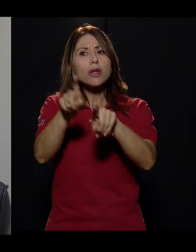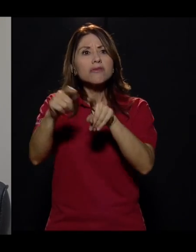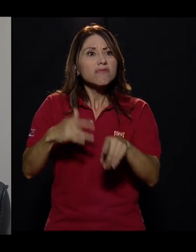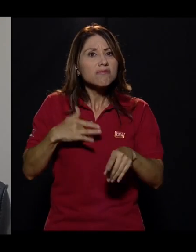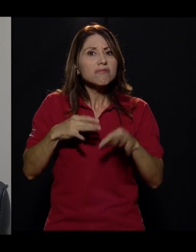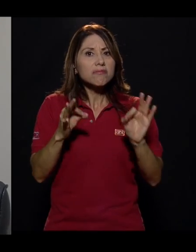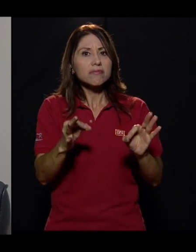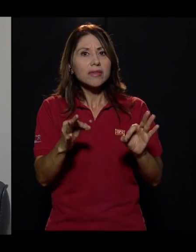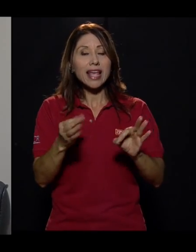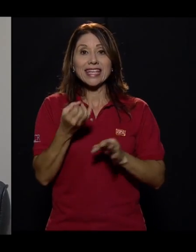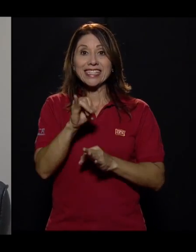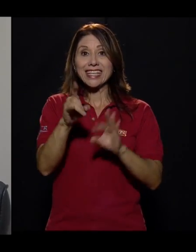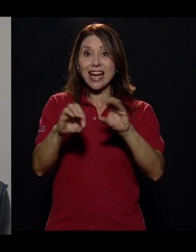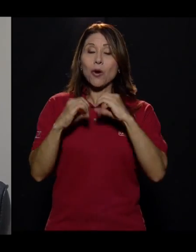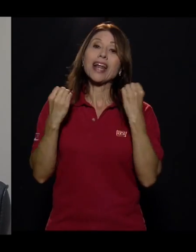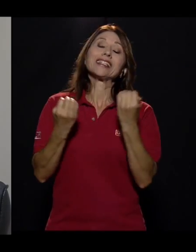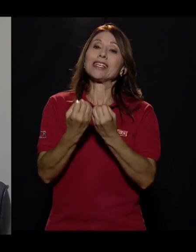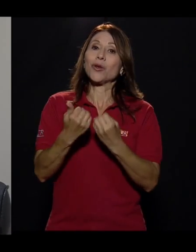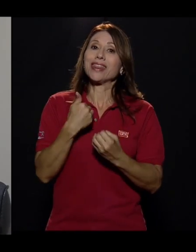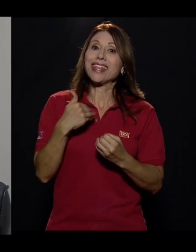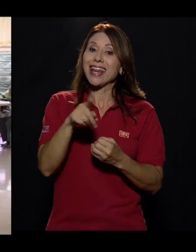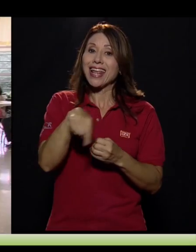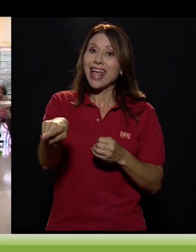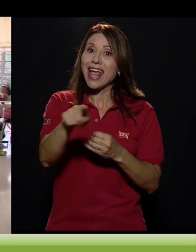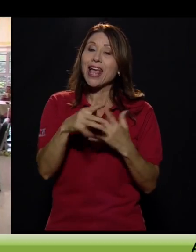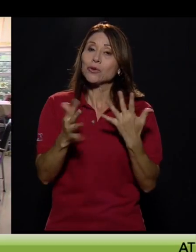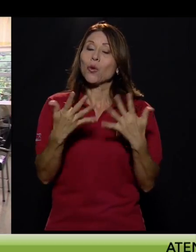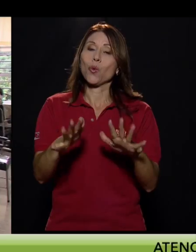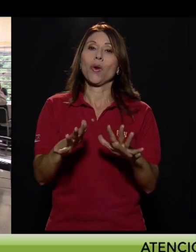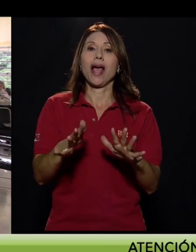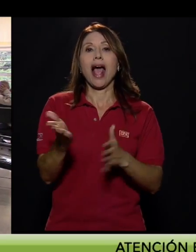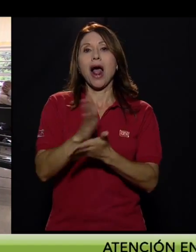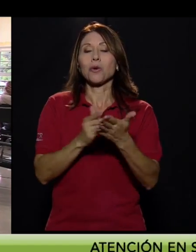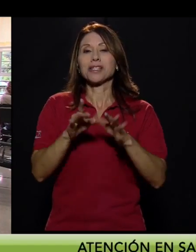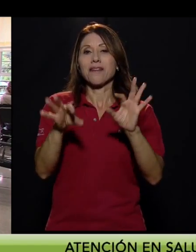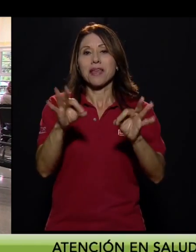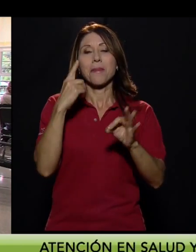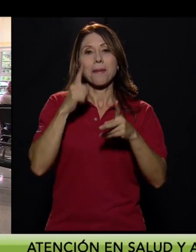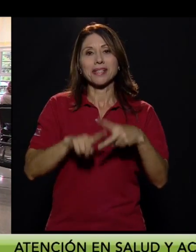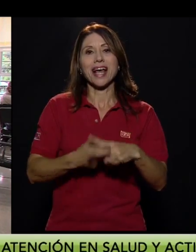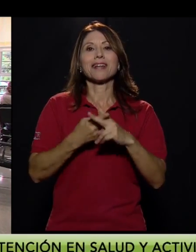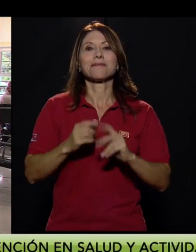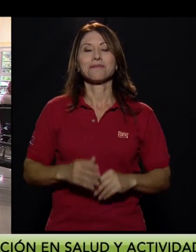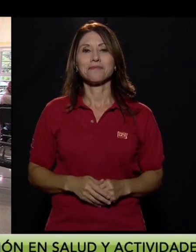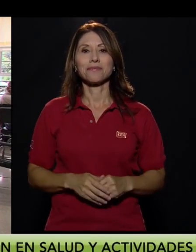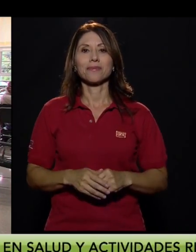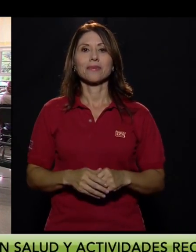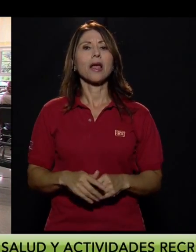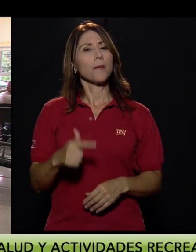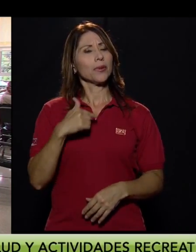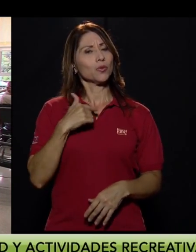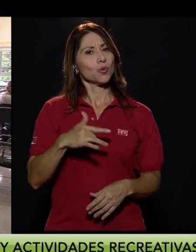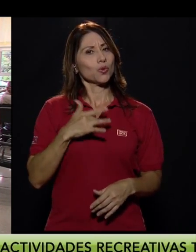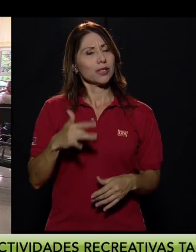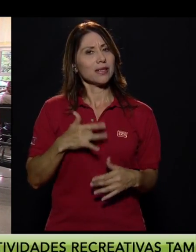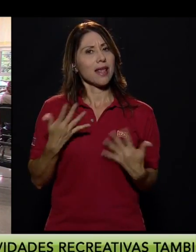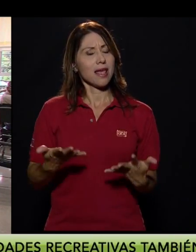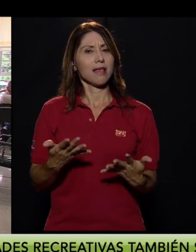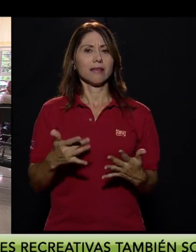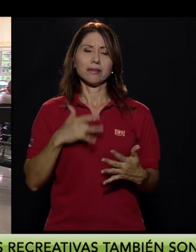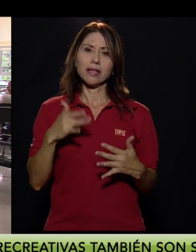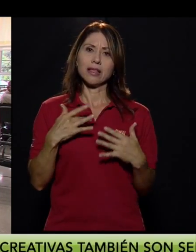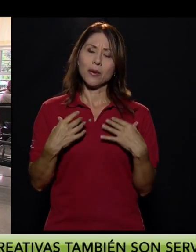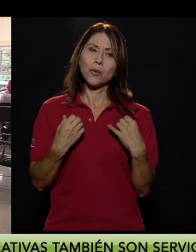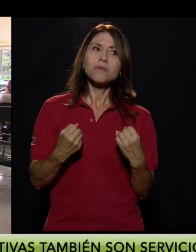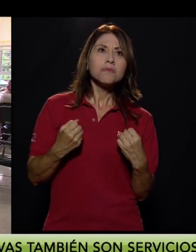sin ningún problema. Si en la organización tienen eso como top sector, entonces algo no está bien para empezar. Usted lo siente, lo siente